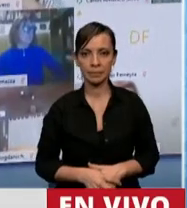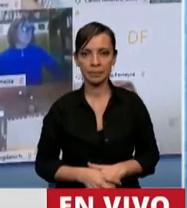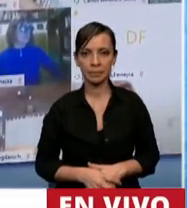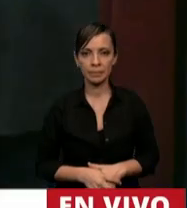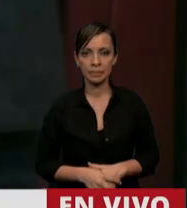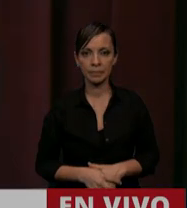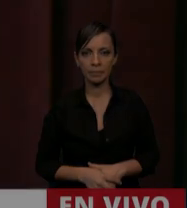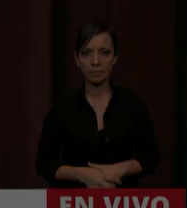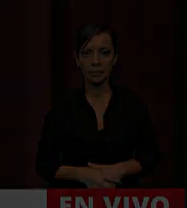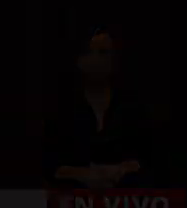Gracias, Diputada.